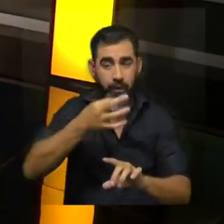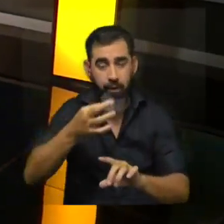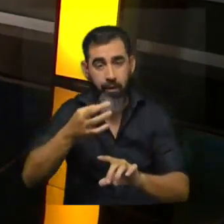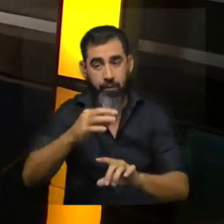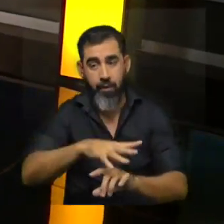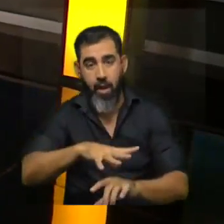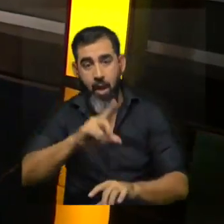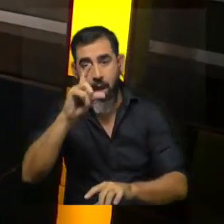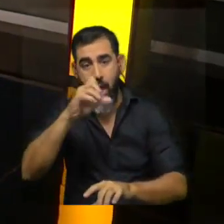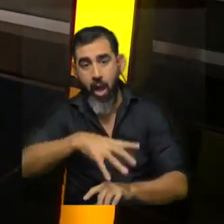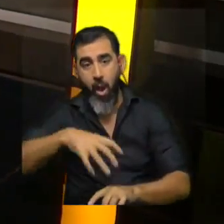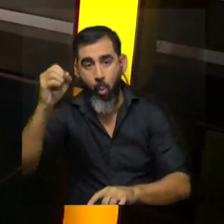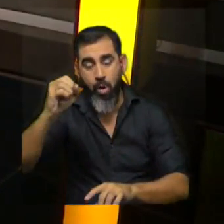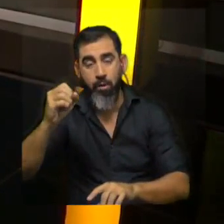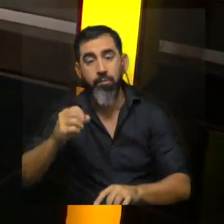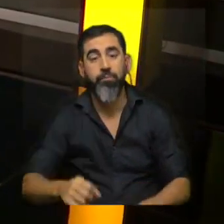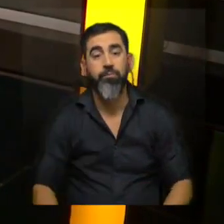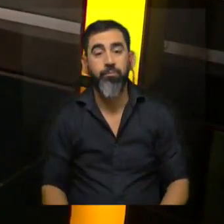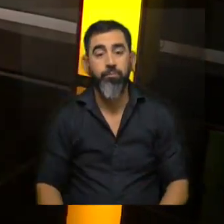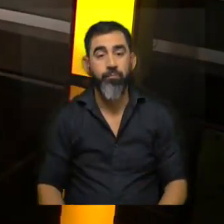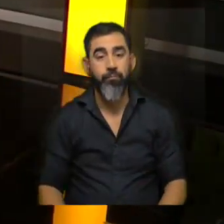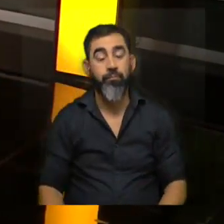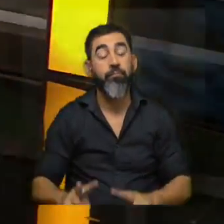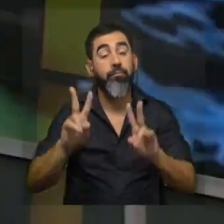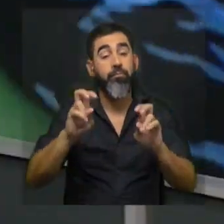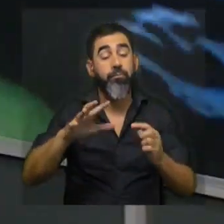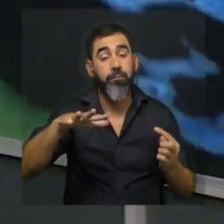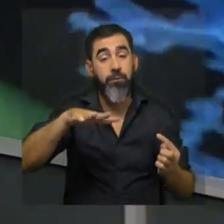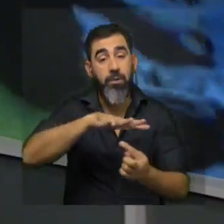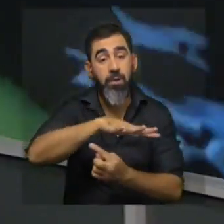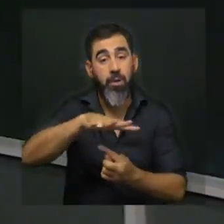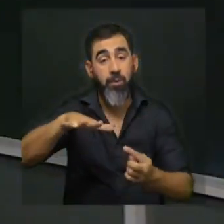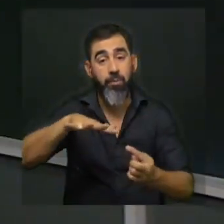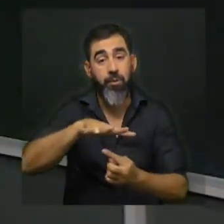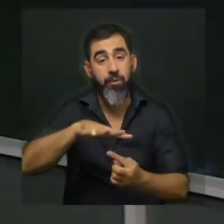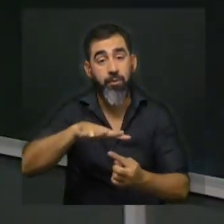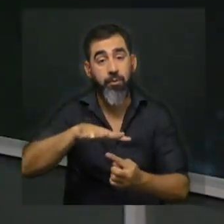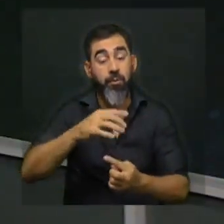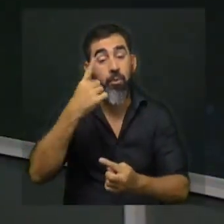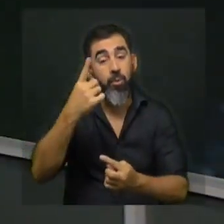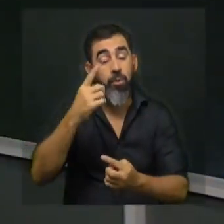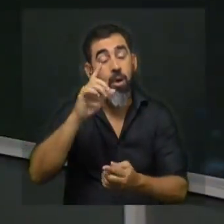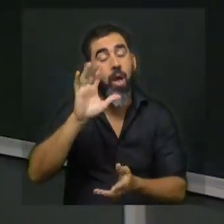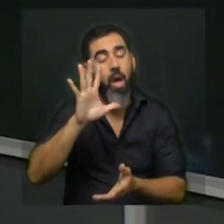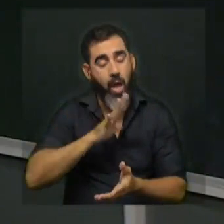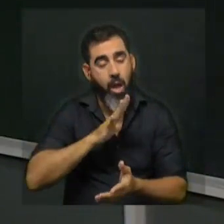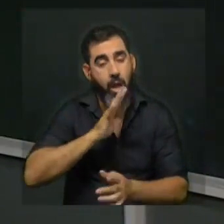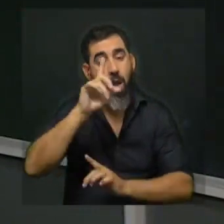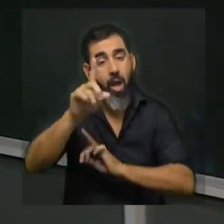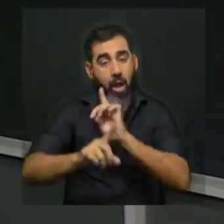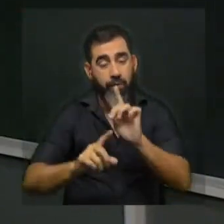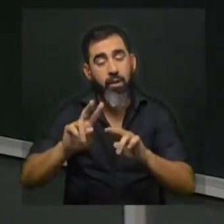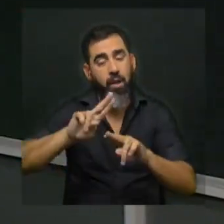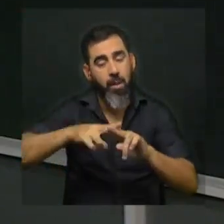esa idea. Y en las consideraciones de índole ambiental, una de las que más veces se